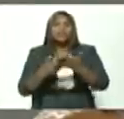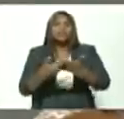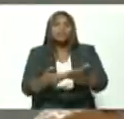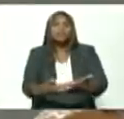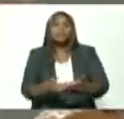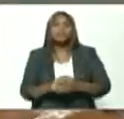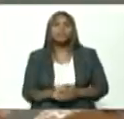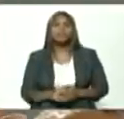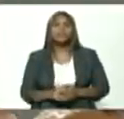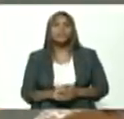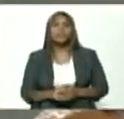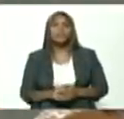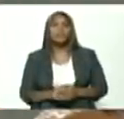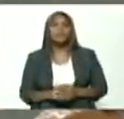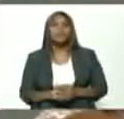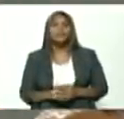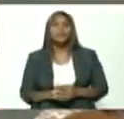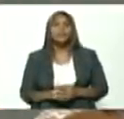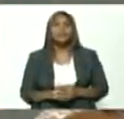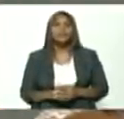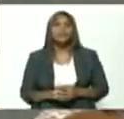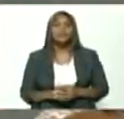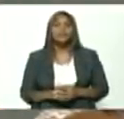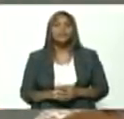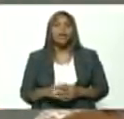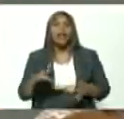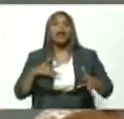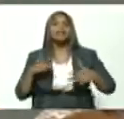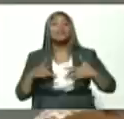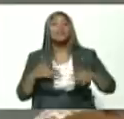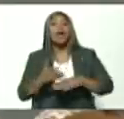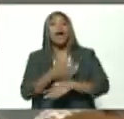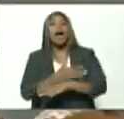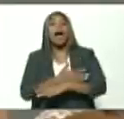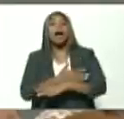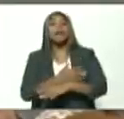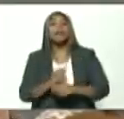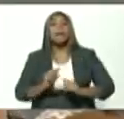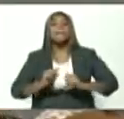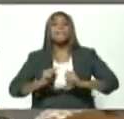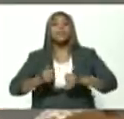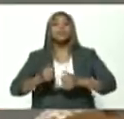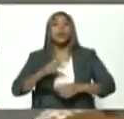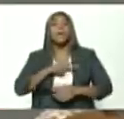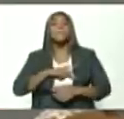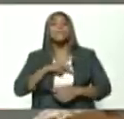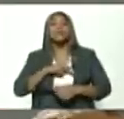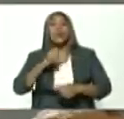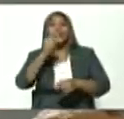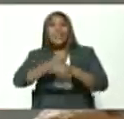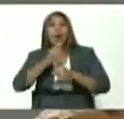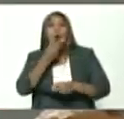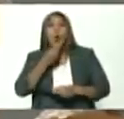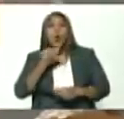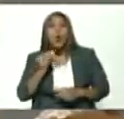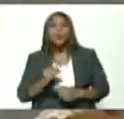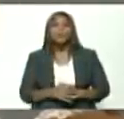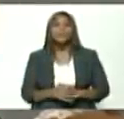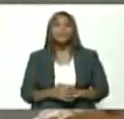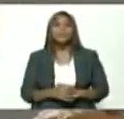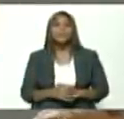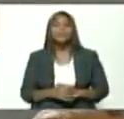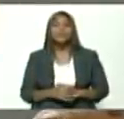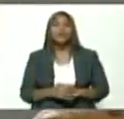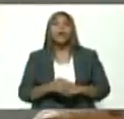usted en el la actividad que tuvimos con el relanzamiento de la gran misión chamba juvenil correcto planteó